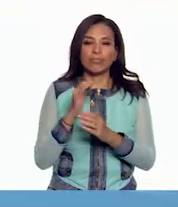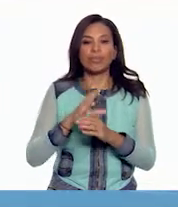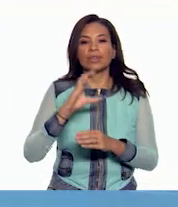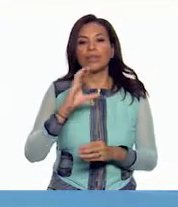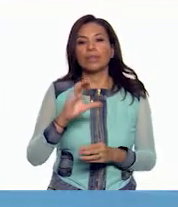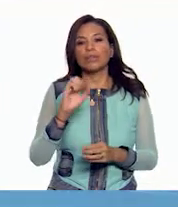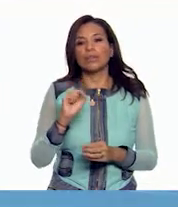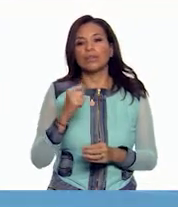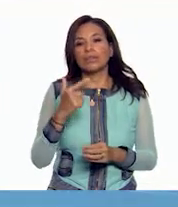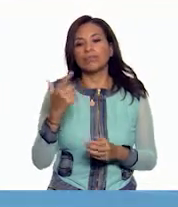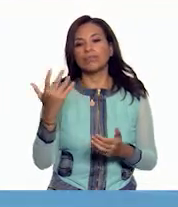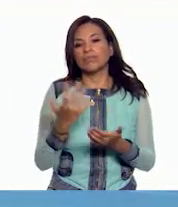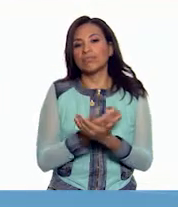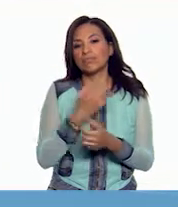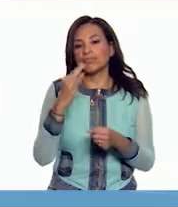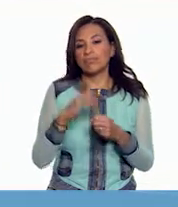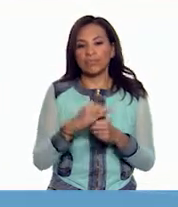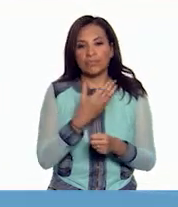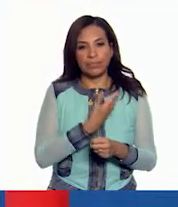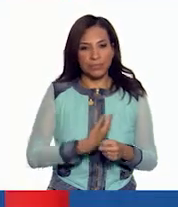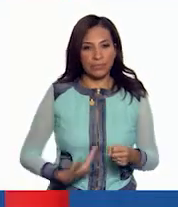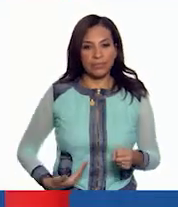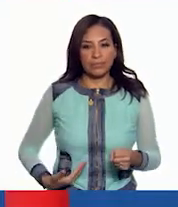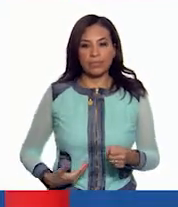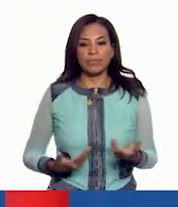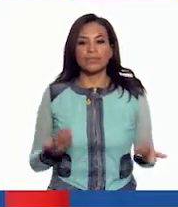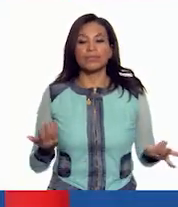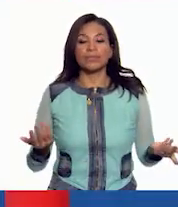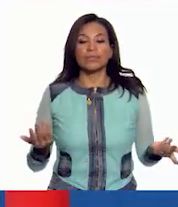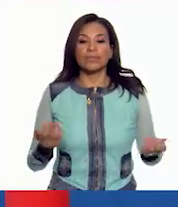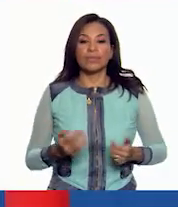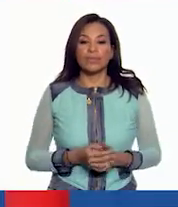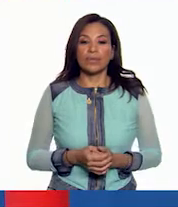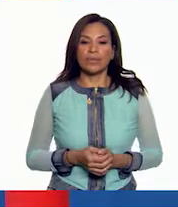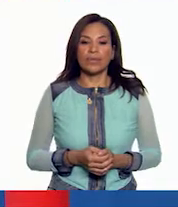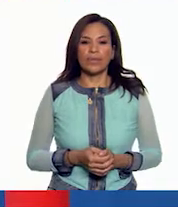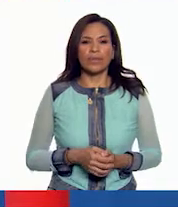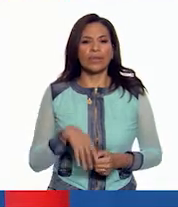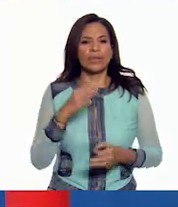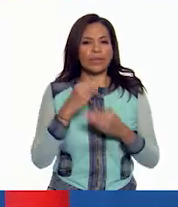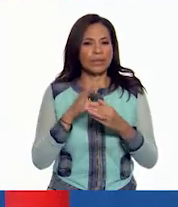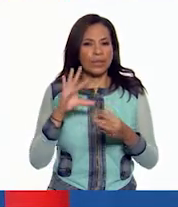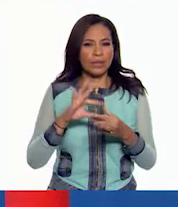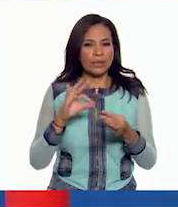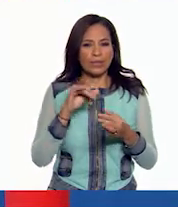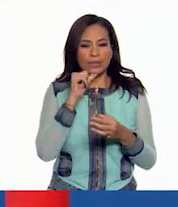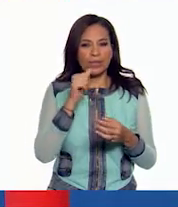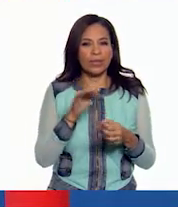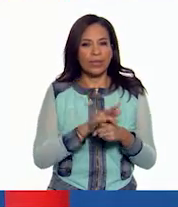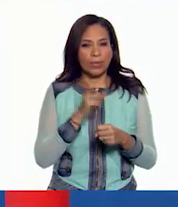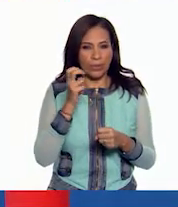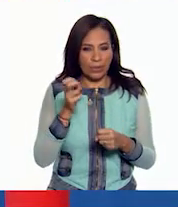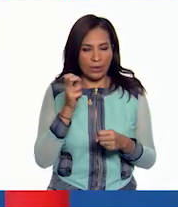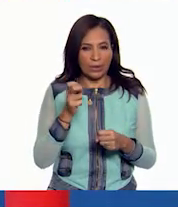que Carlos Salinas había sido electo presidente. ¡Uy! ¿Y no habíamos mencionado que por eso estas elecciones